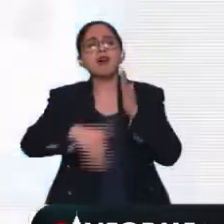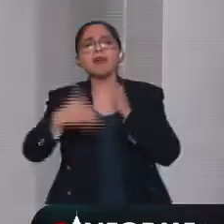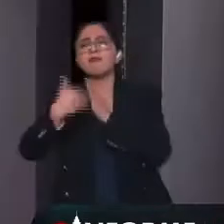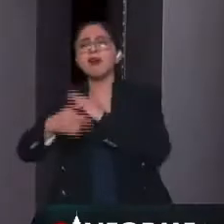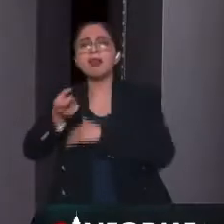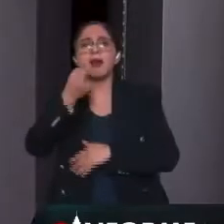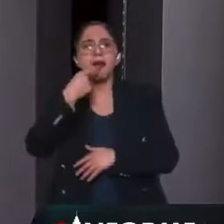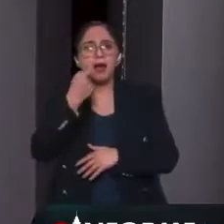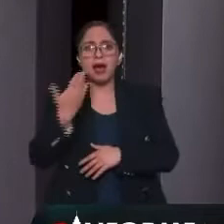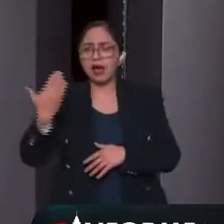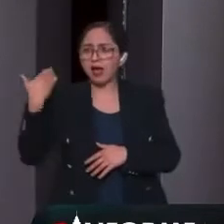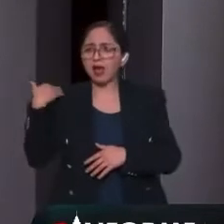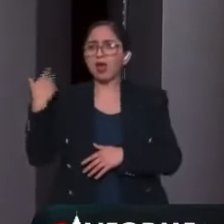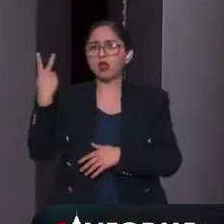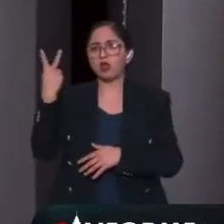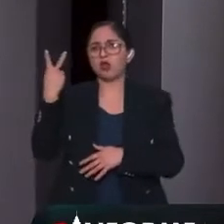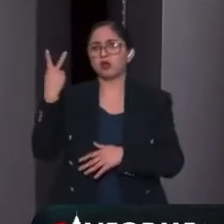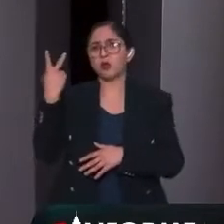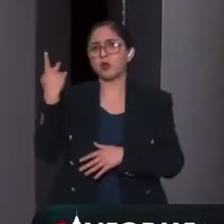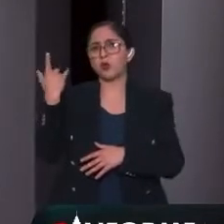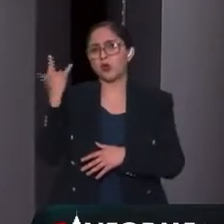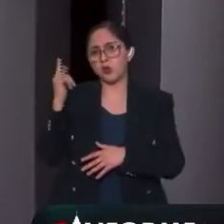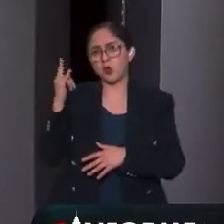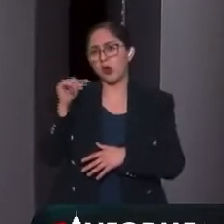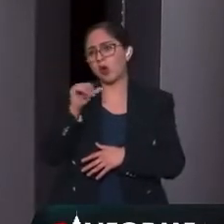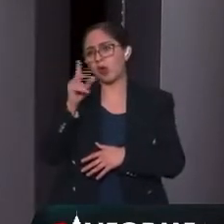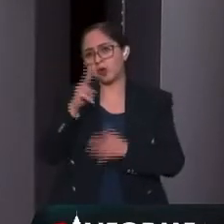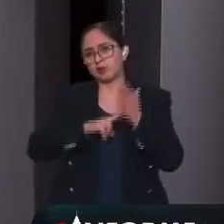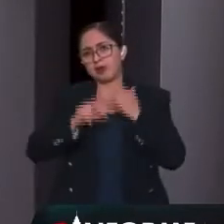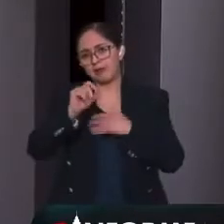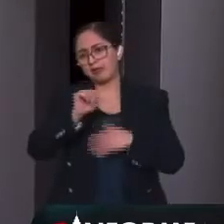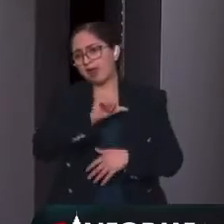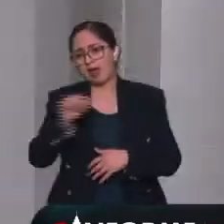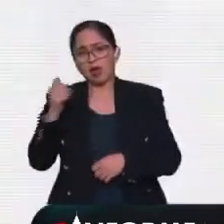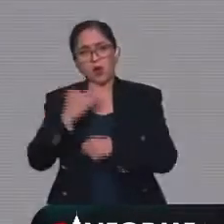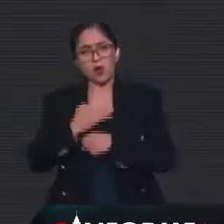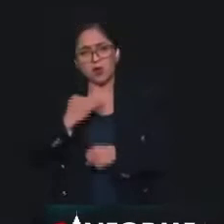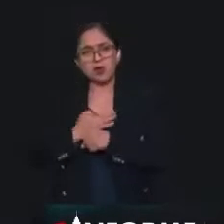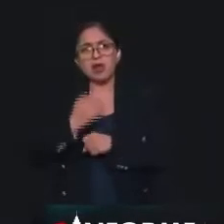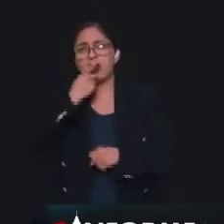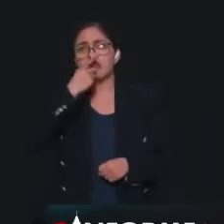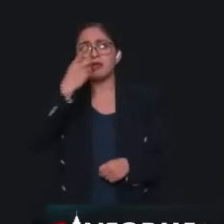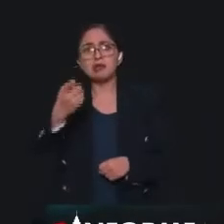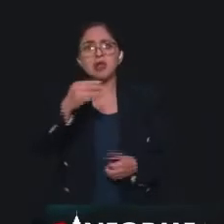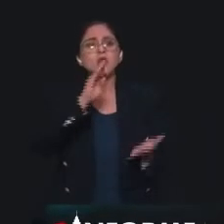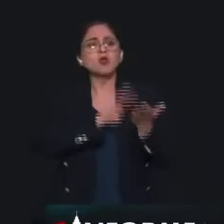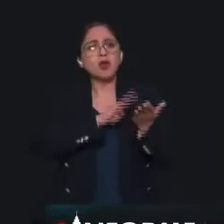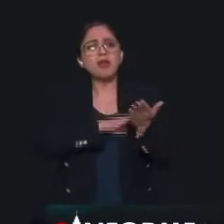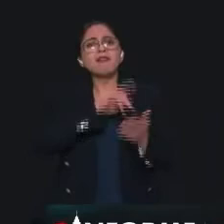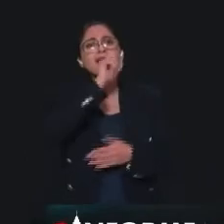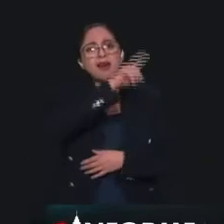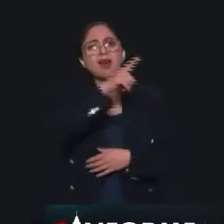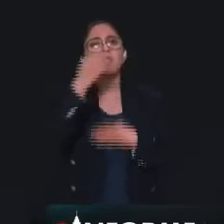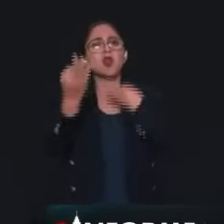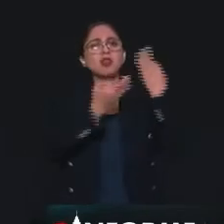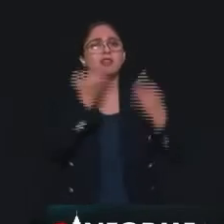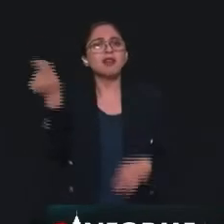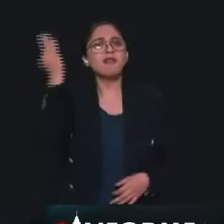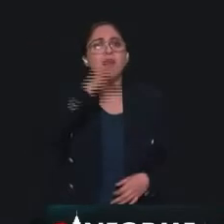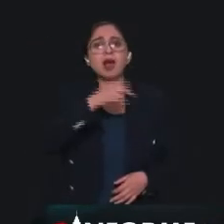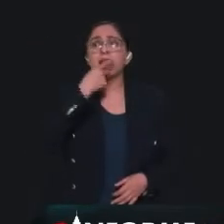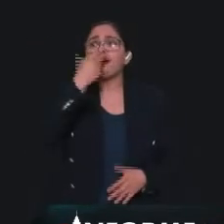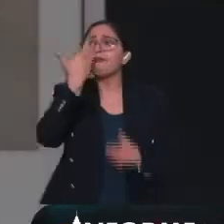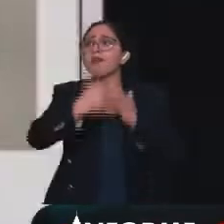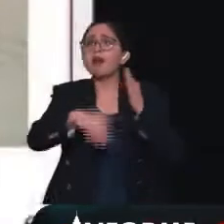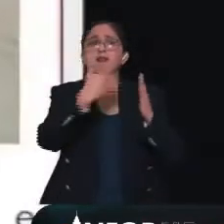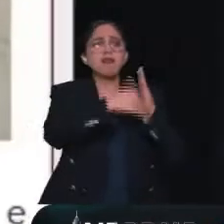del 2020 hasta hoy, pues ha habido noticias falsas que dicen que no hay medicamentos en distintas partes y sobre todo que no